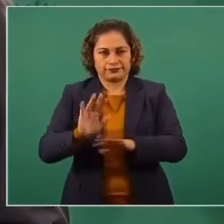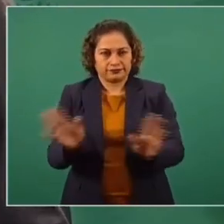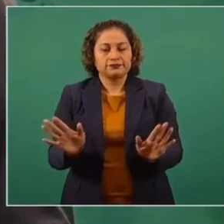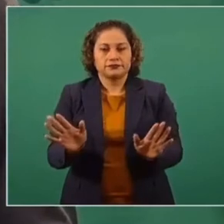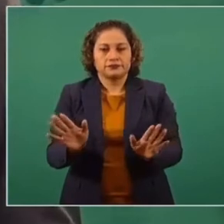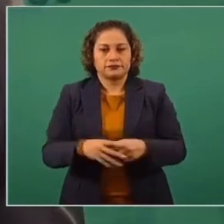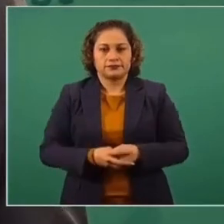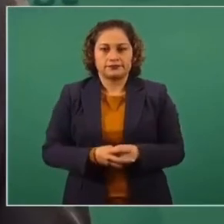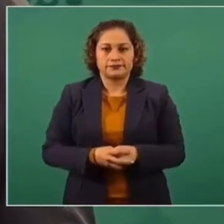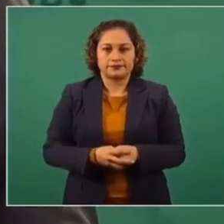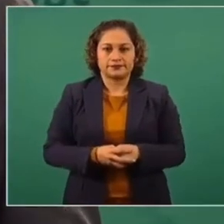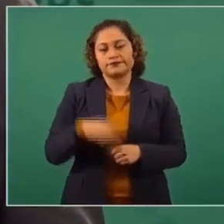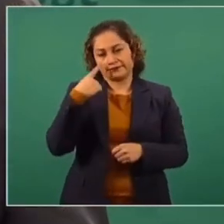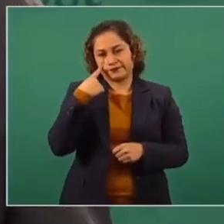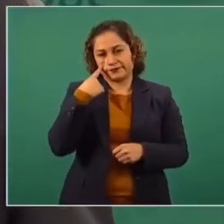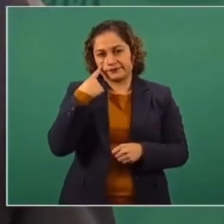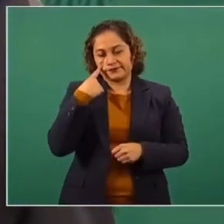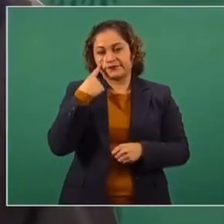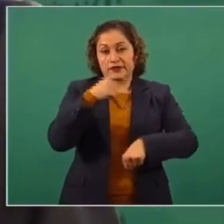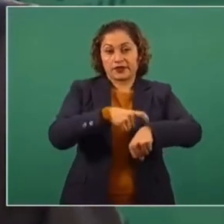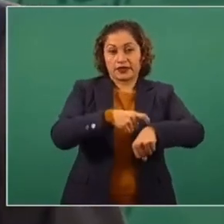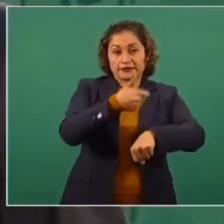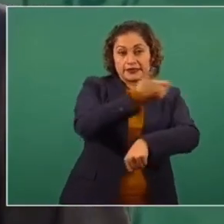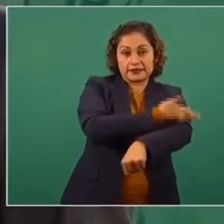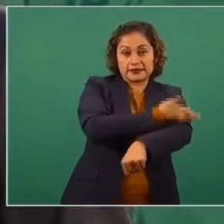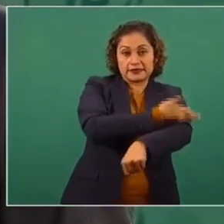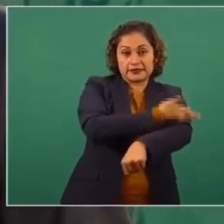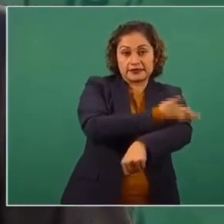de energía. De 6 a 11.